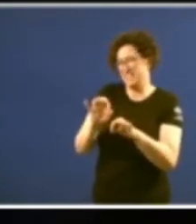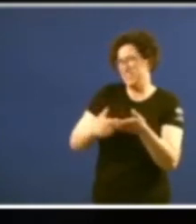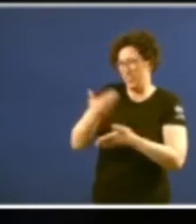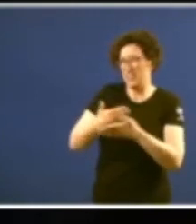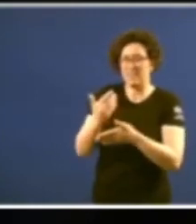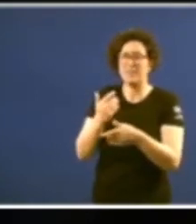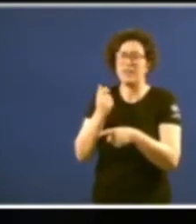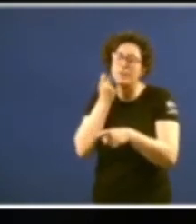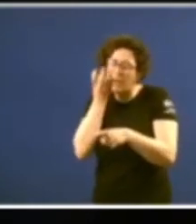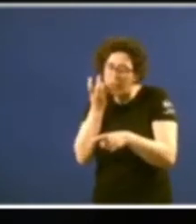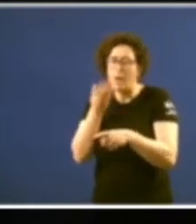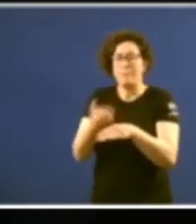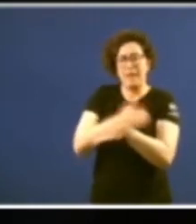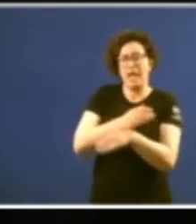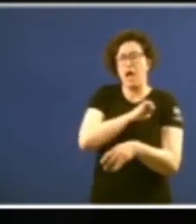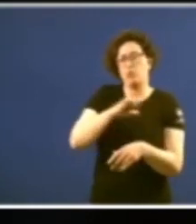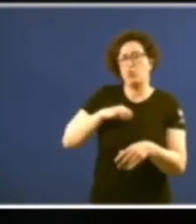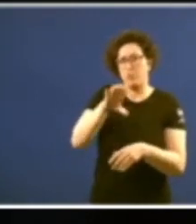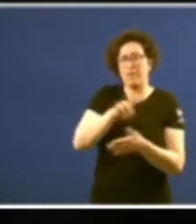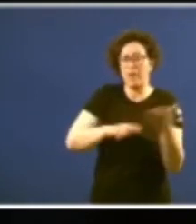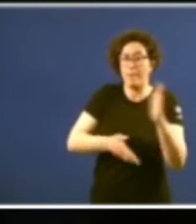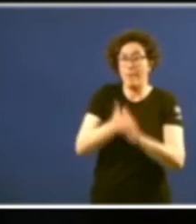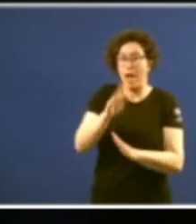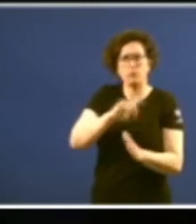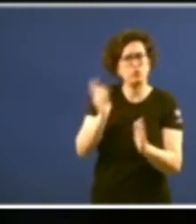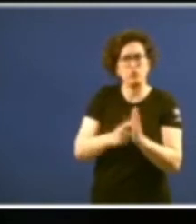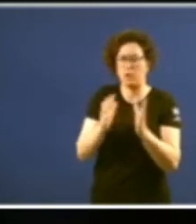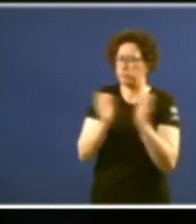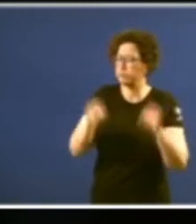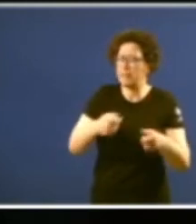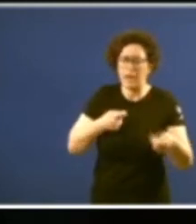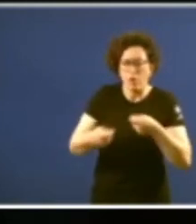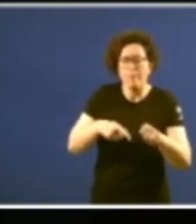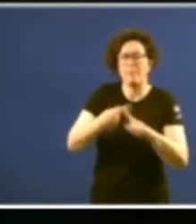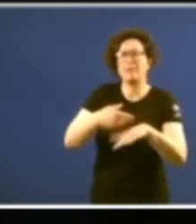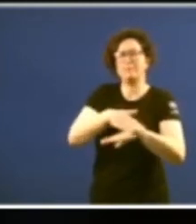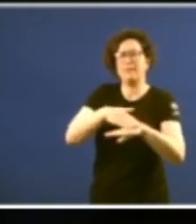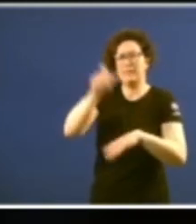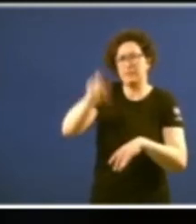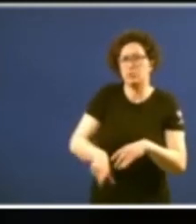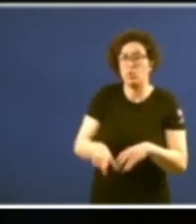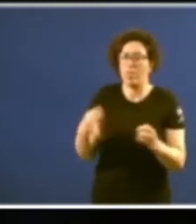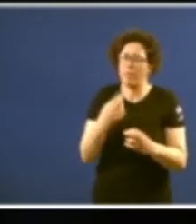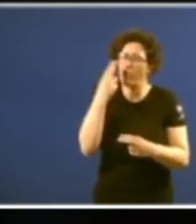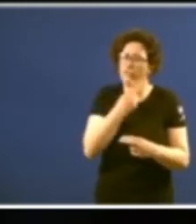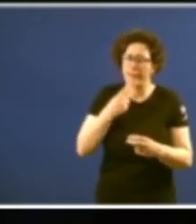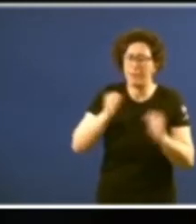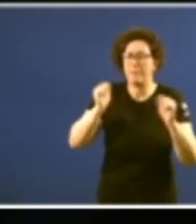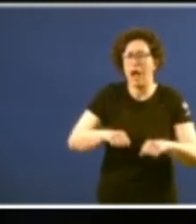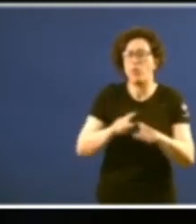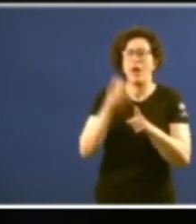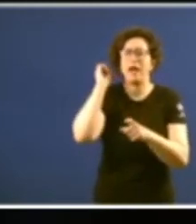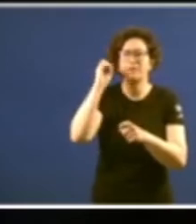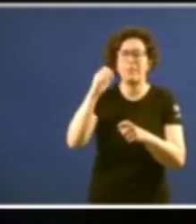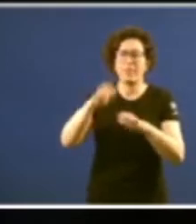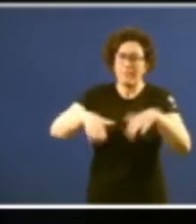preautonomía de Galicia acuerdo total entre os negociadores e o ministro deberá ser confirmado por a Asamblea de Parlamentarios